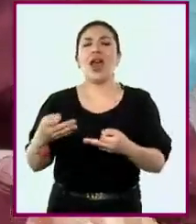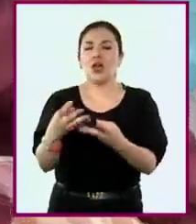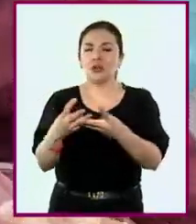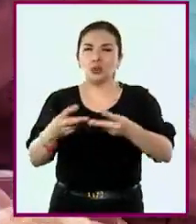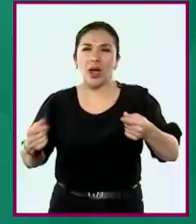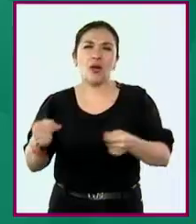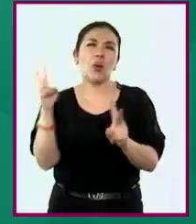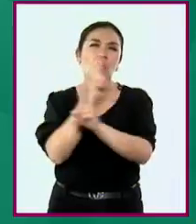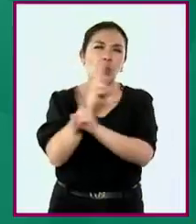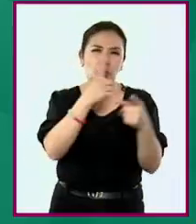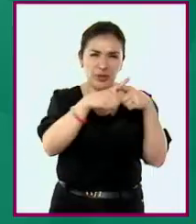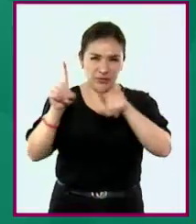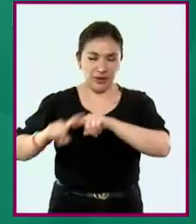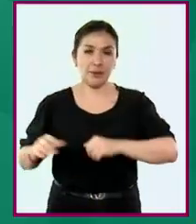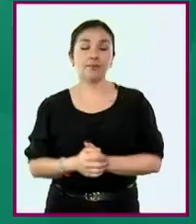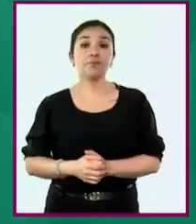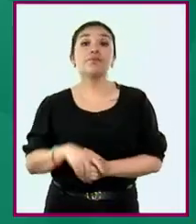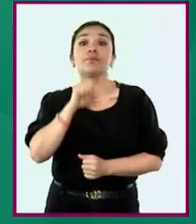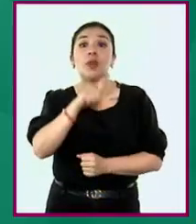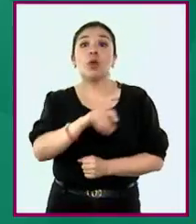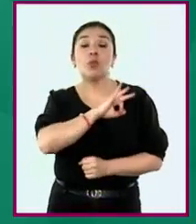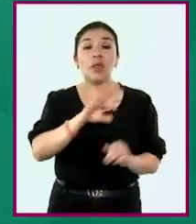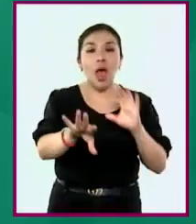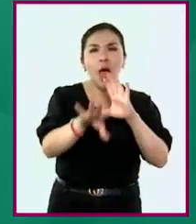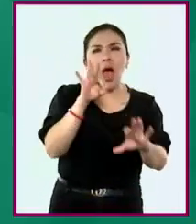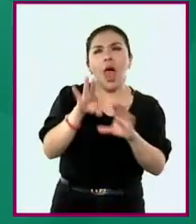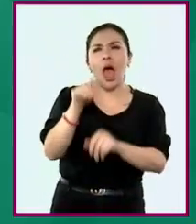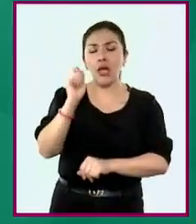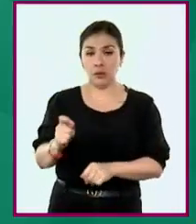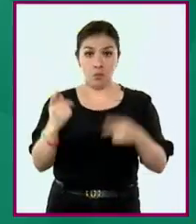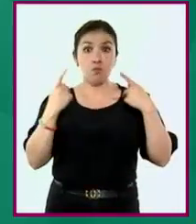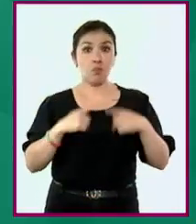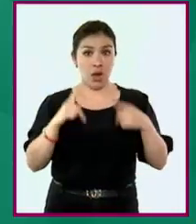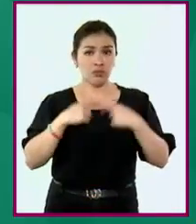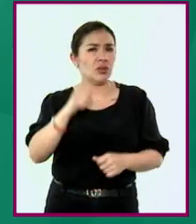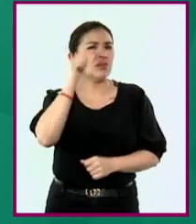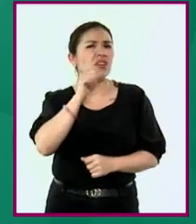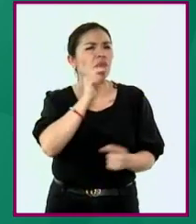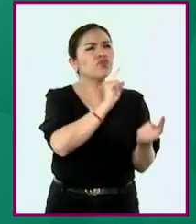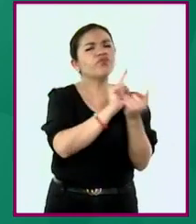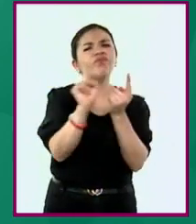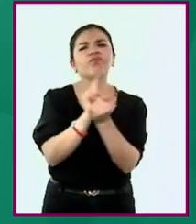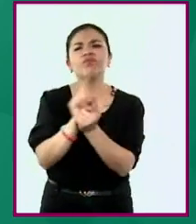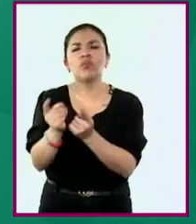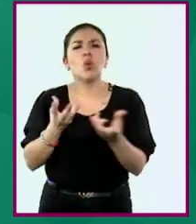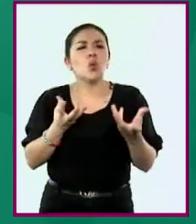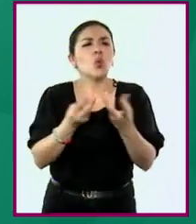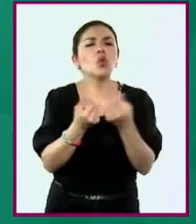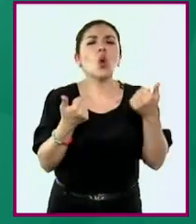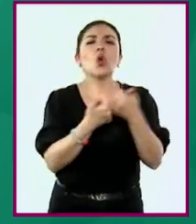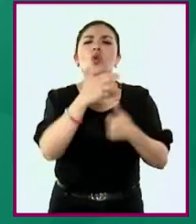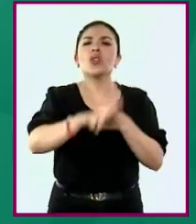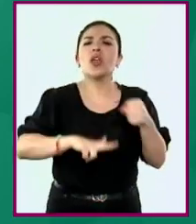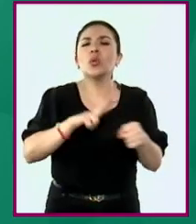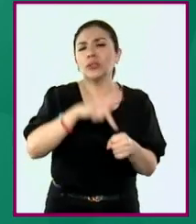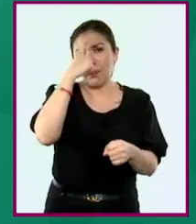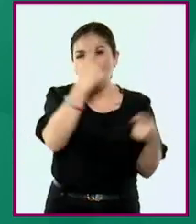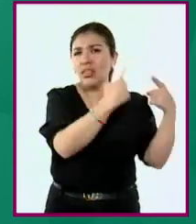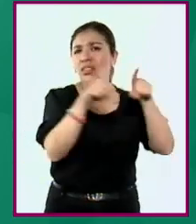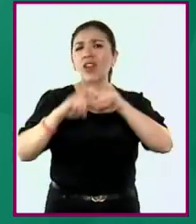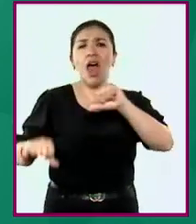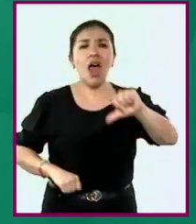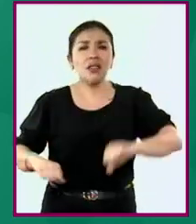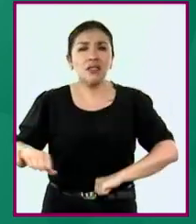otros componentes. Además, identificarán que las personas interactuamos con la naturaleza en todas nuestras